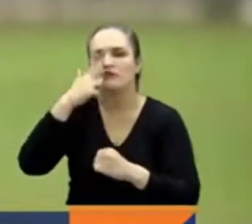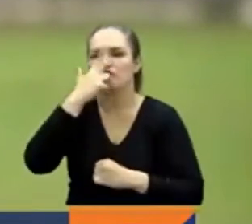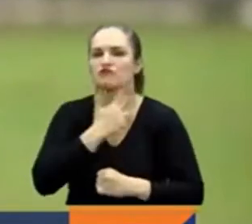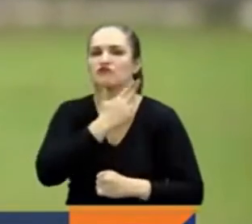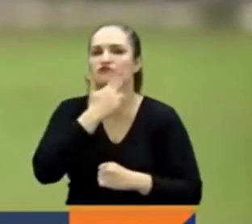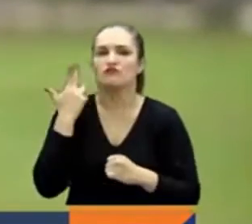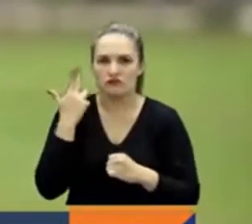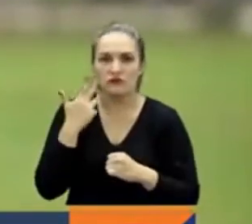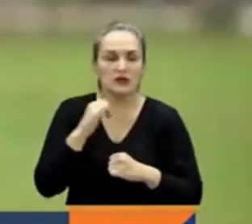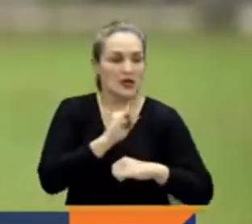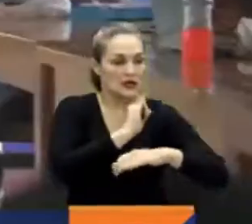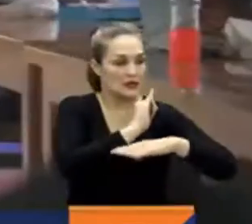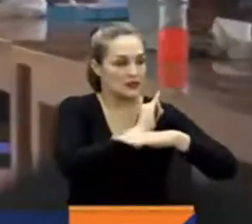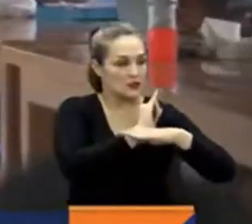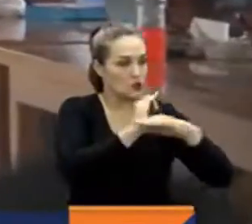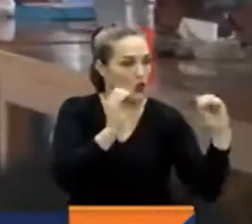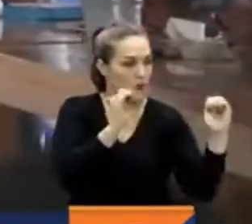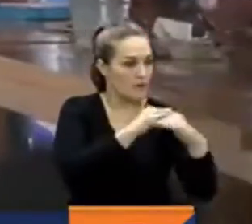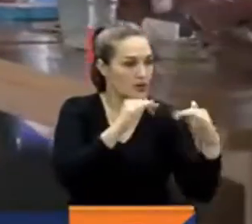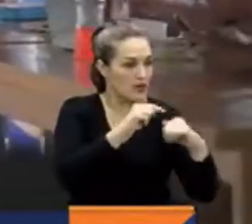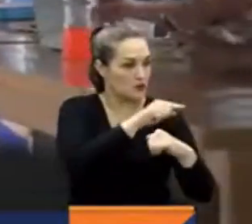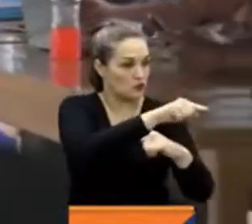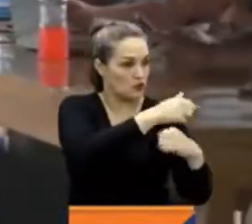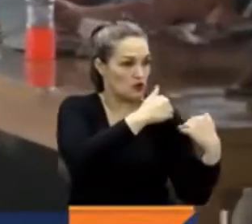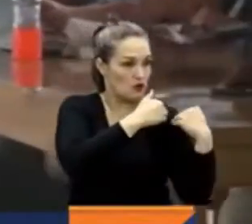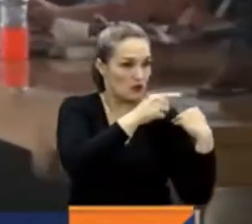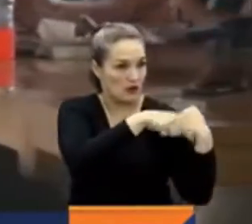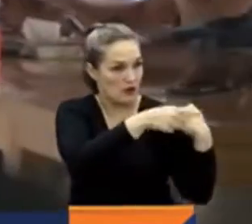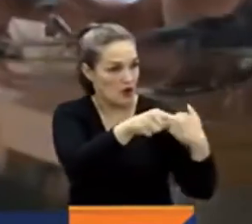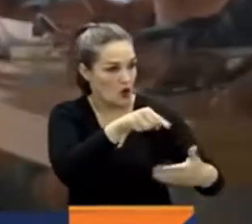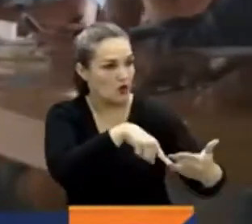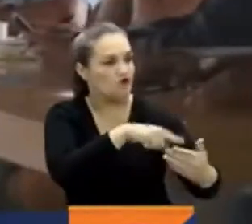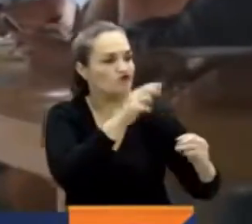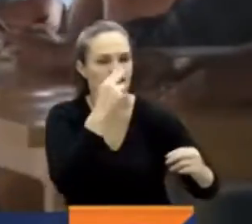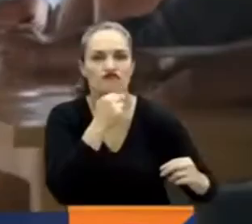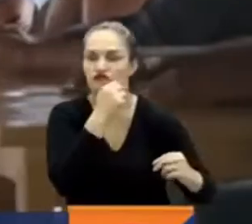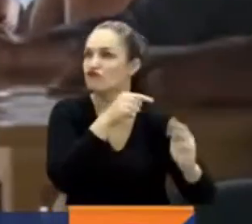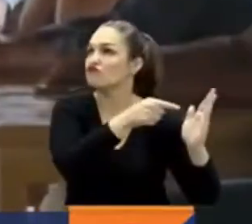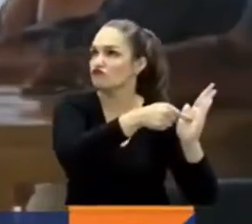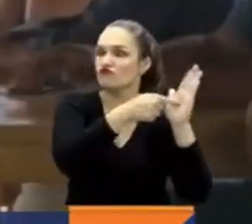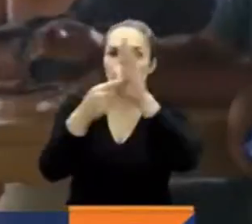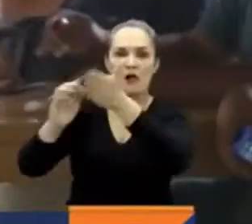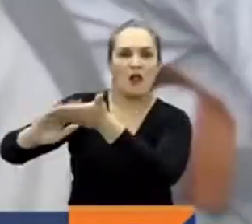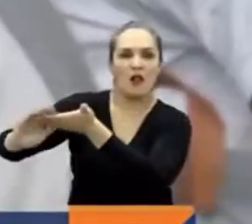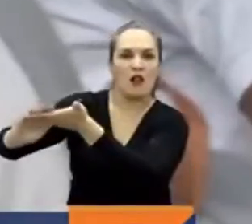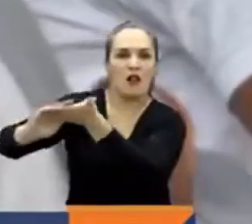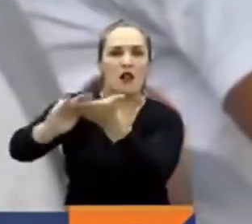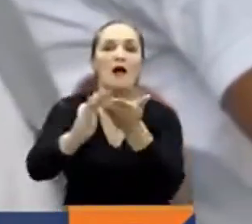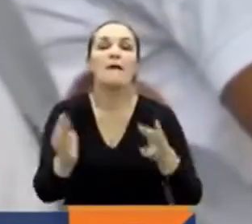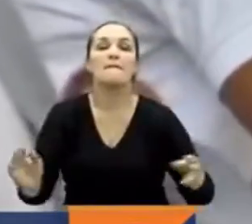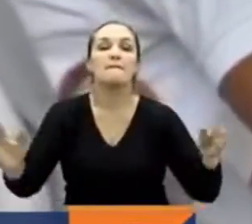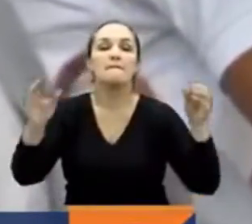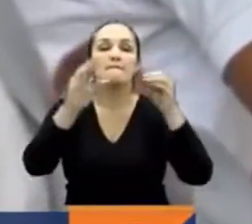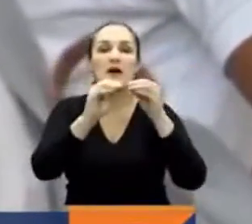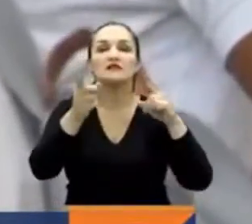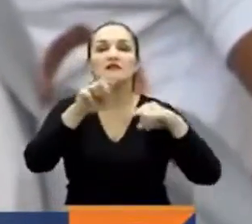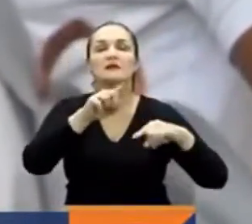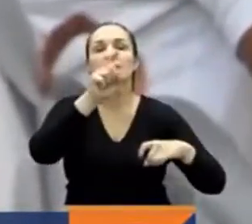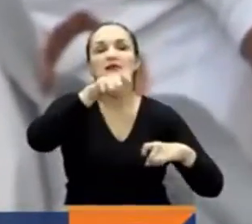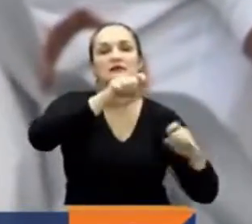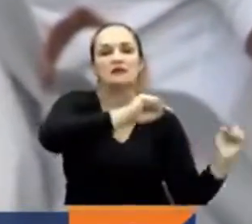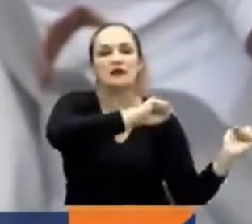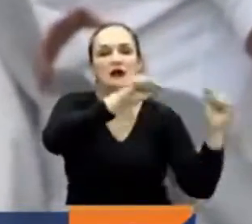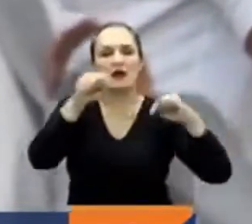INVÍAS con un contratista. Otro de los acuerdos pactados con los líderes de la protesta es el traslado a la zona de Maquinaria